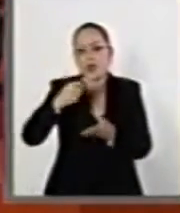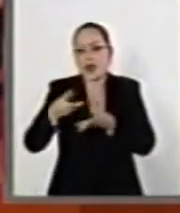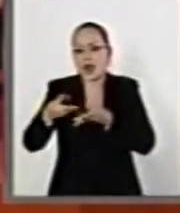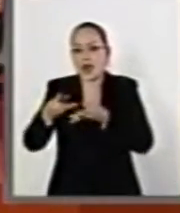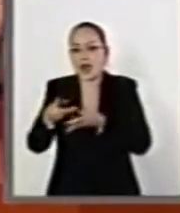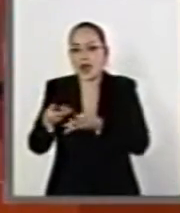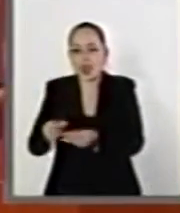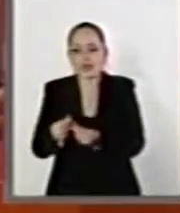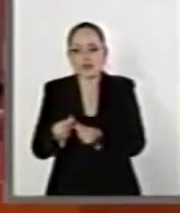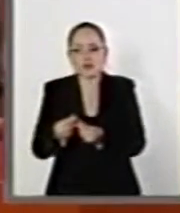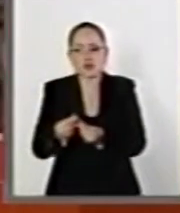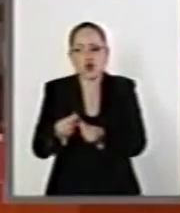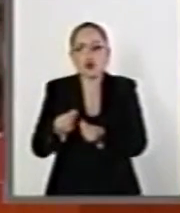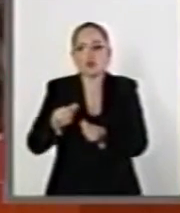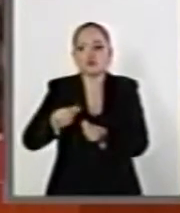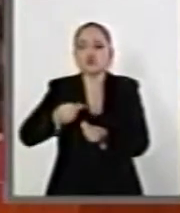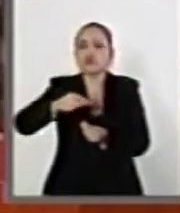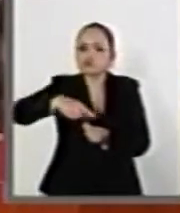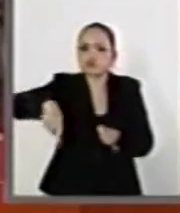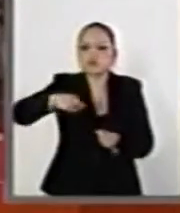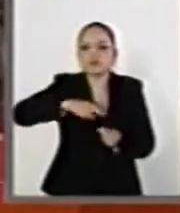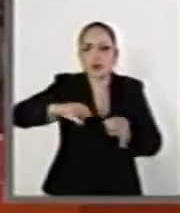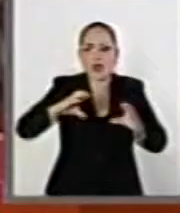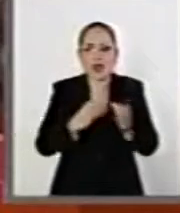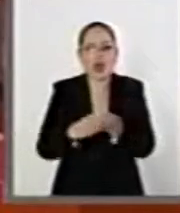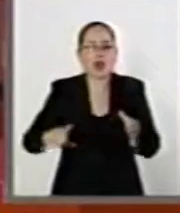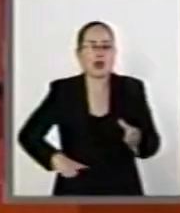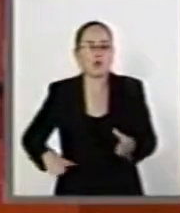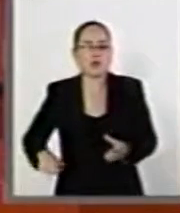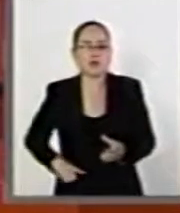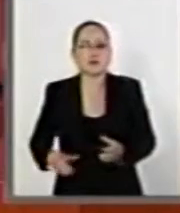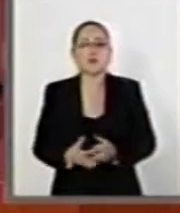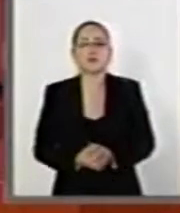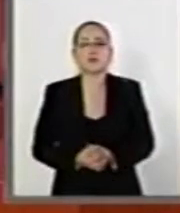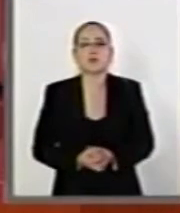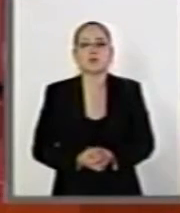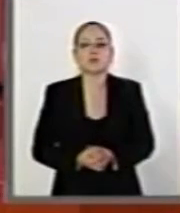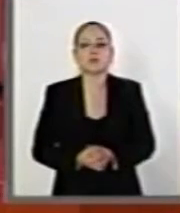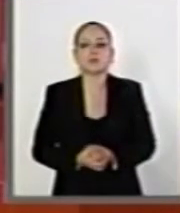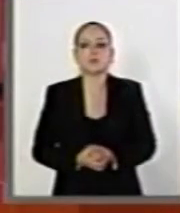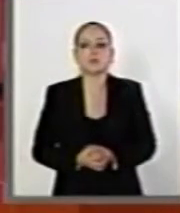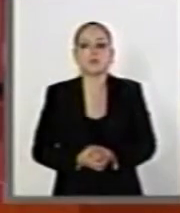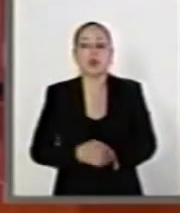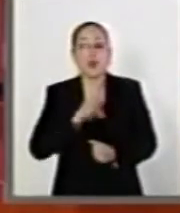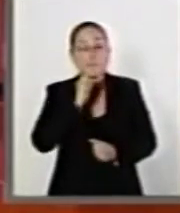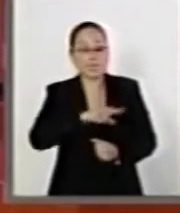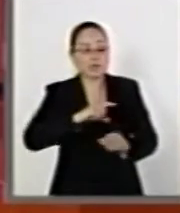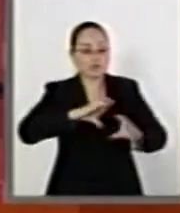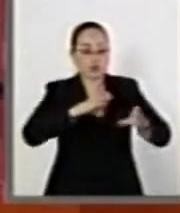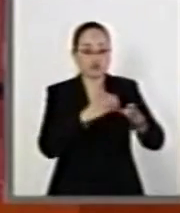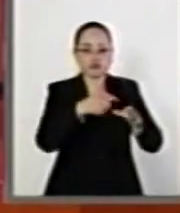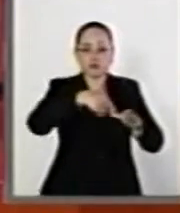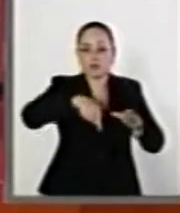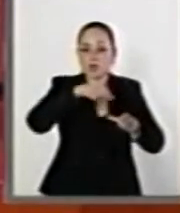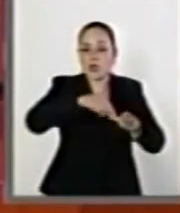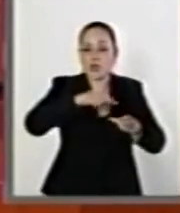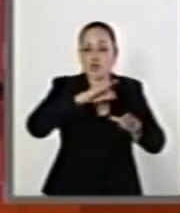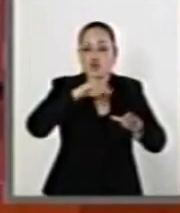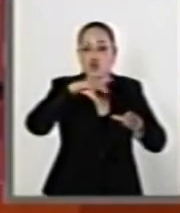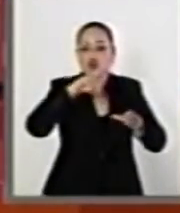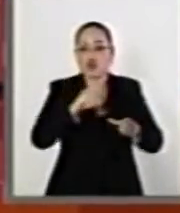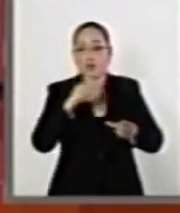gasto público ordinario del gobierno. El Fondo Mexicano tiene